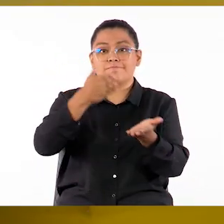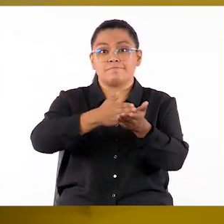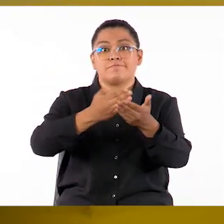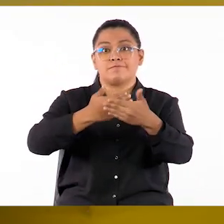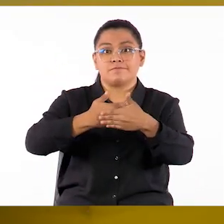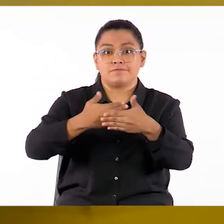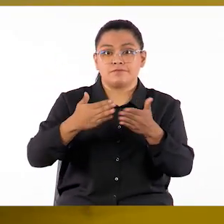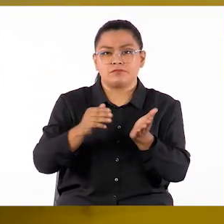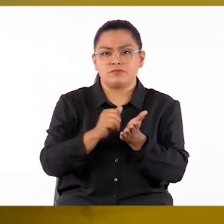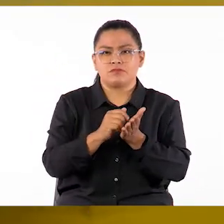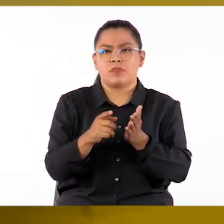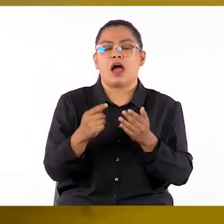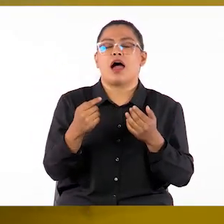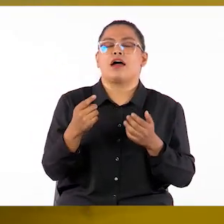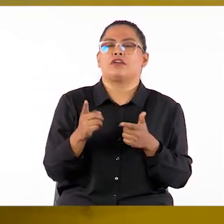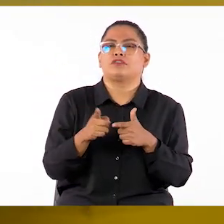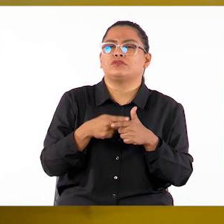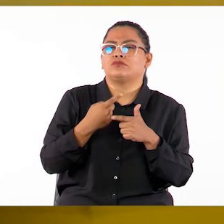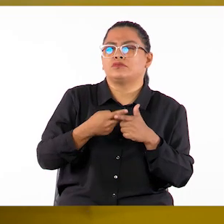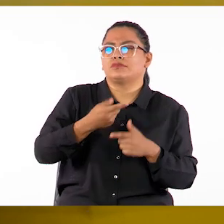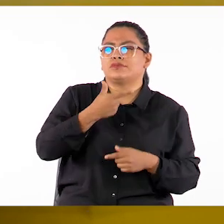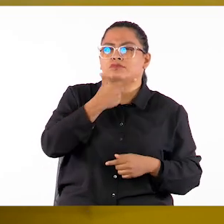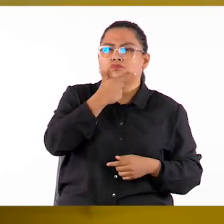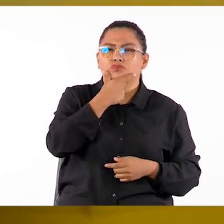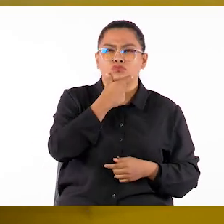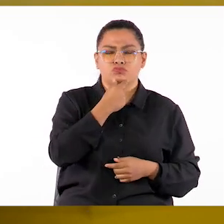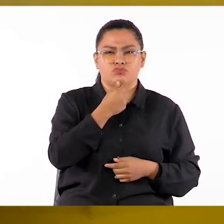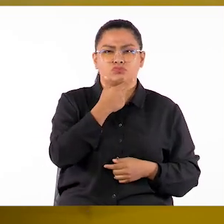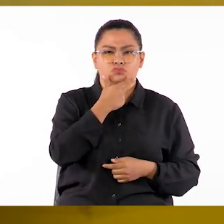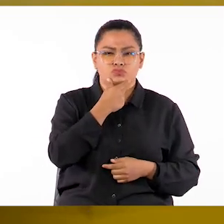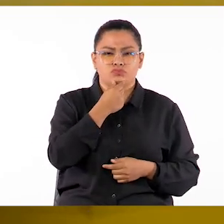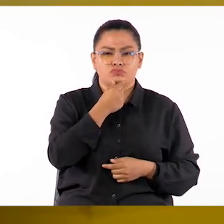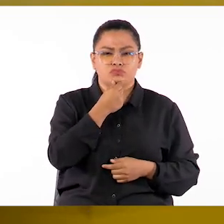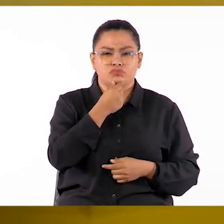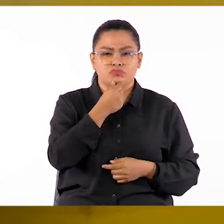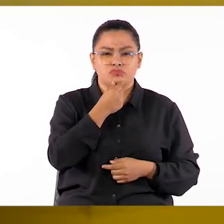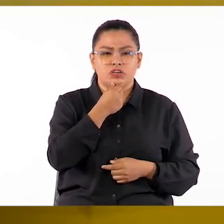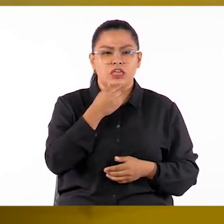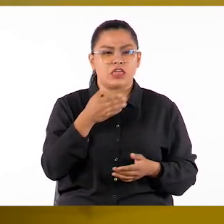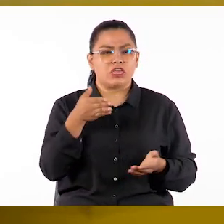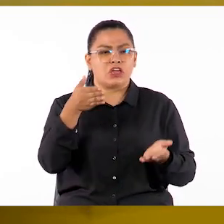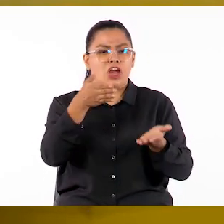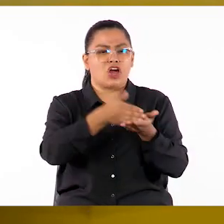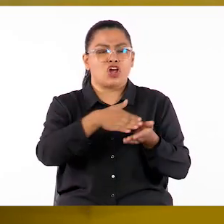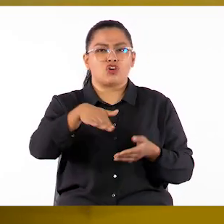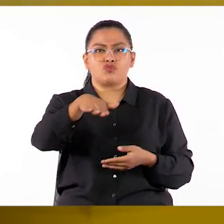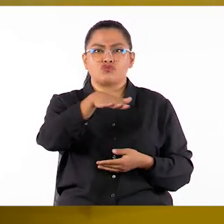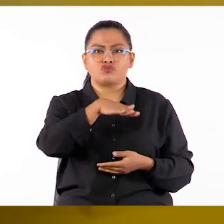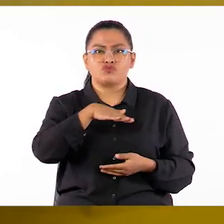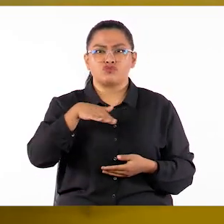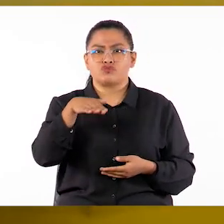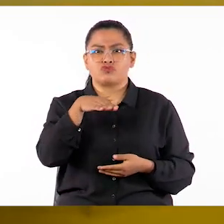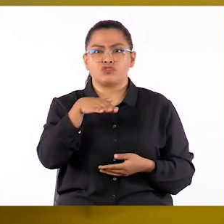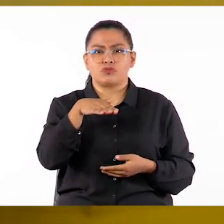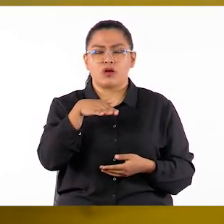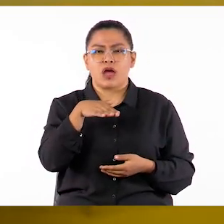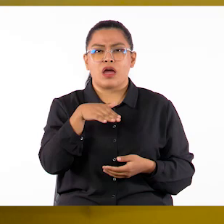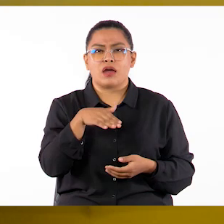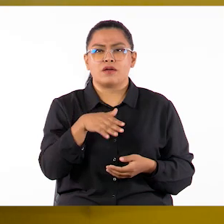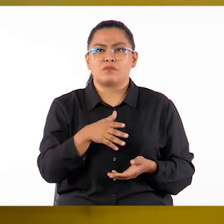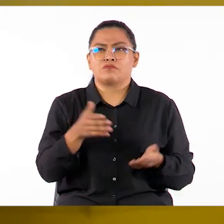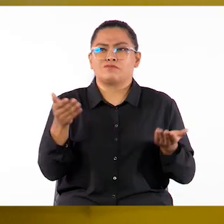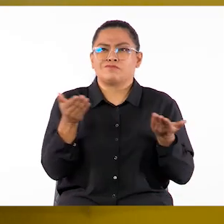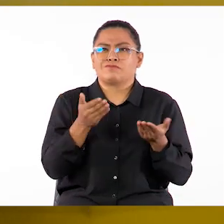surge la pregunta, ¿qué vale la pena hacer cuando estamos en un evento presencial, asincrónico o sincrónico?